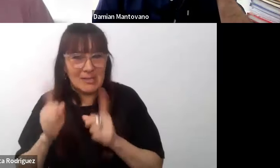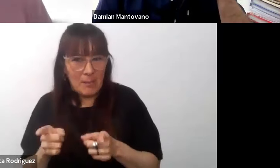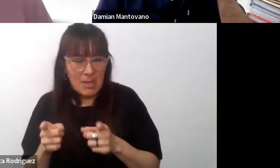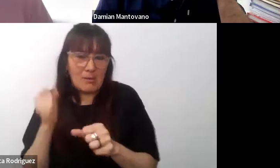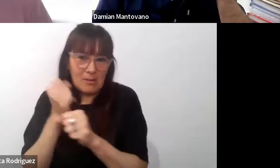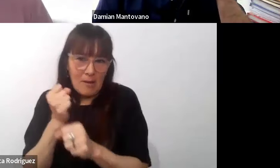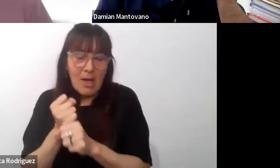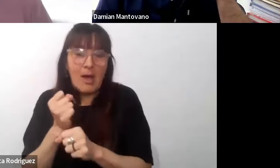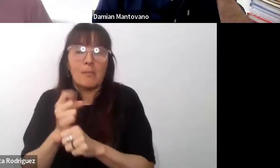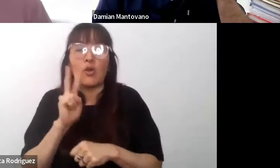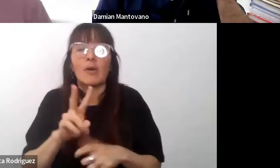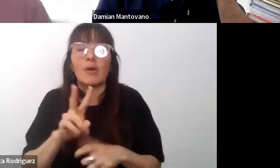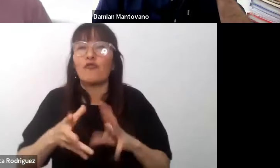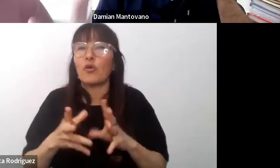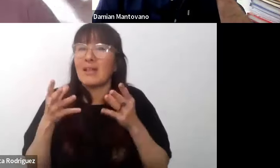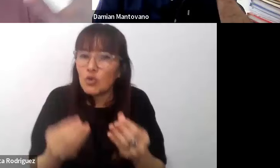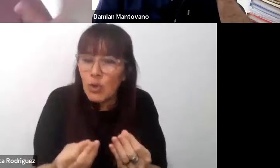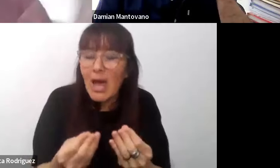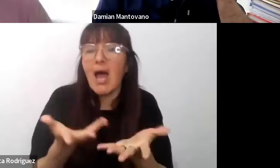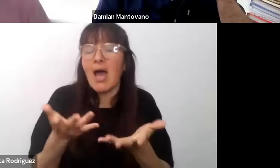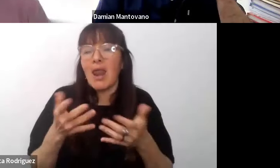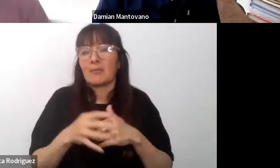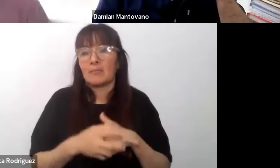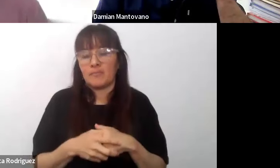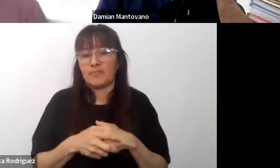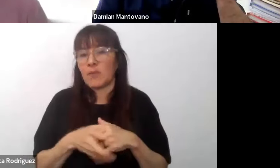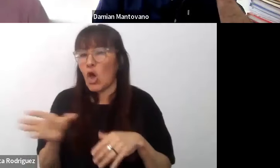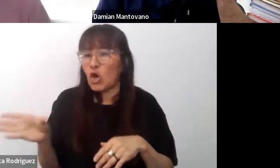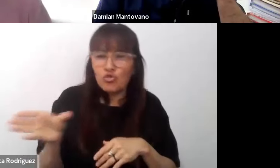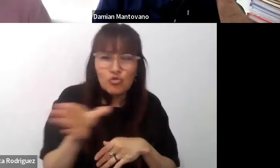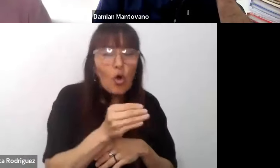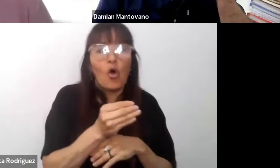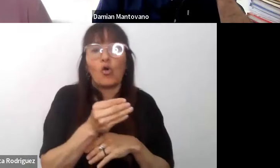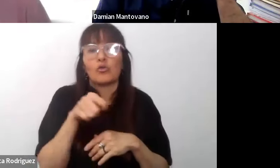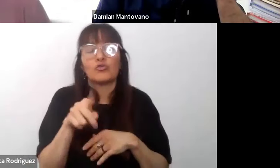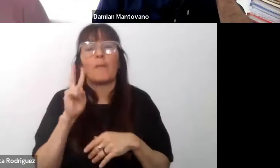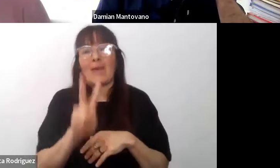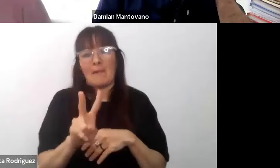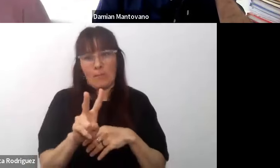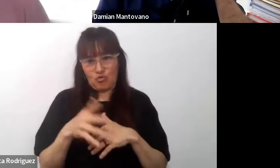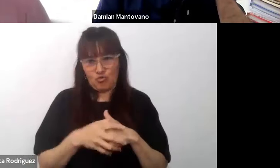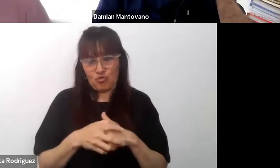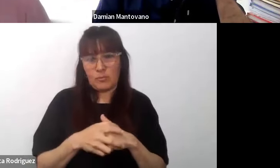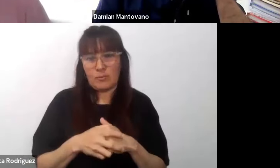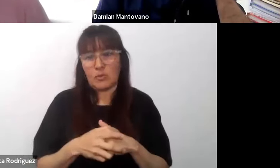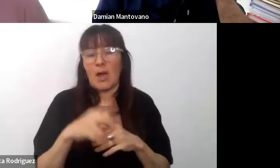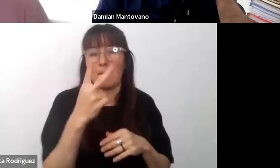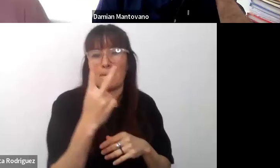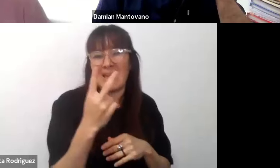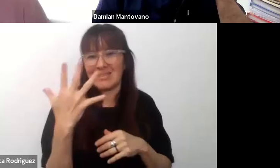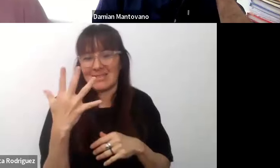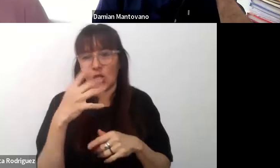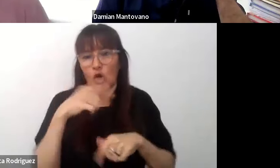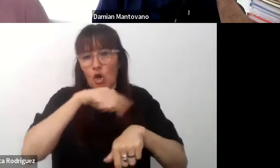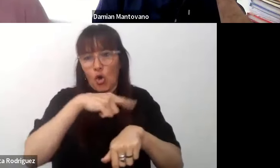colaborar cooperar todo eso es lo que se ve durante esas 25 horas